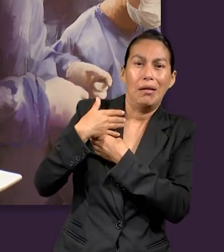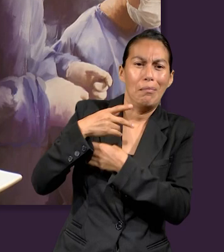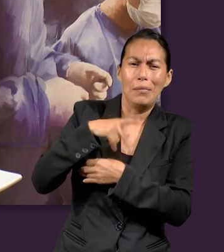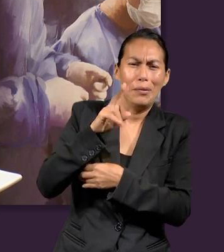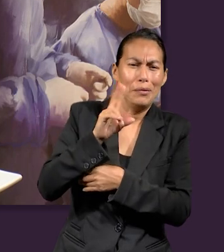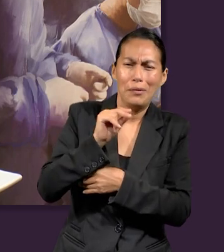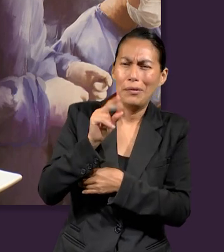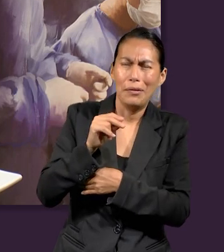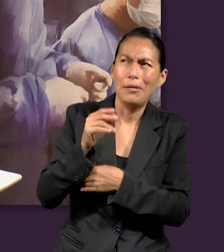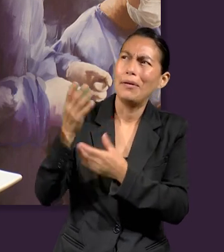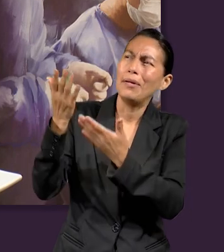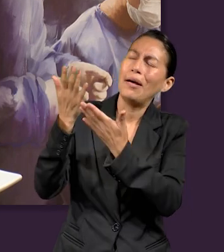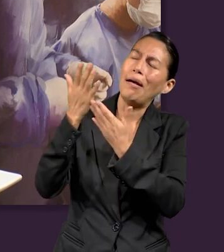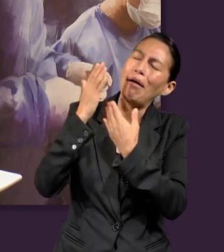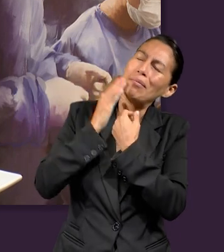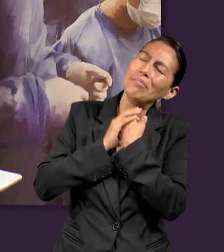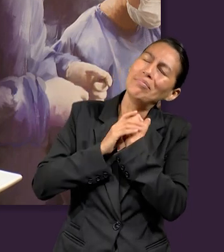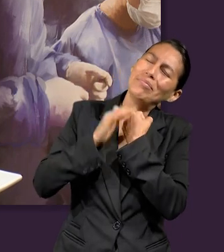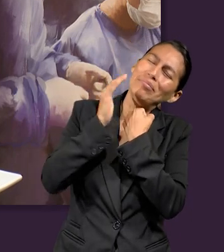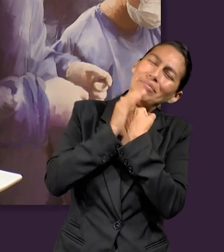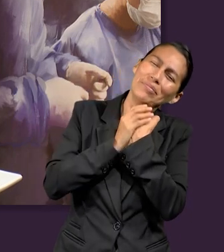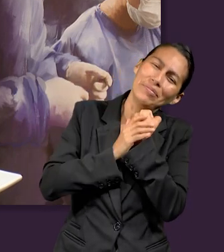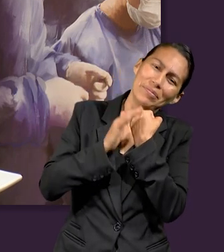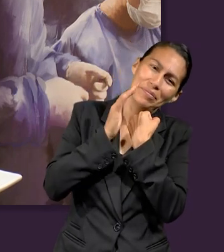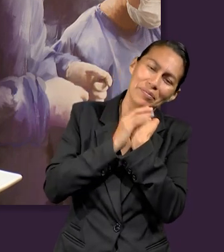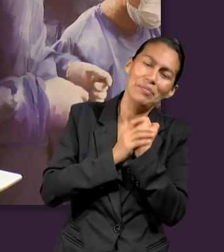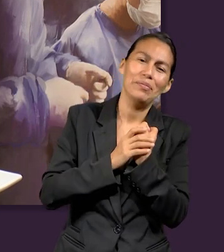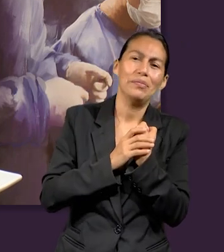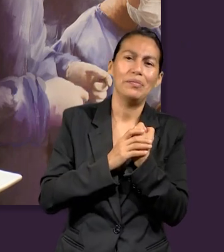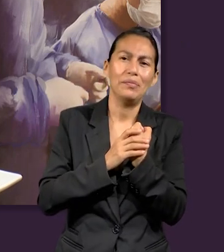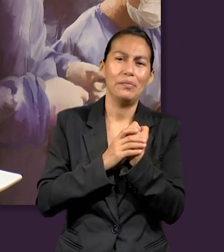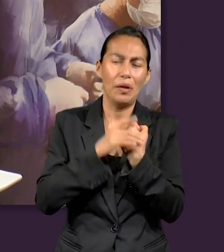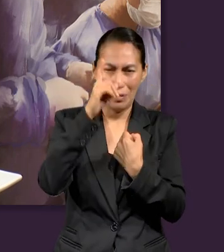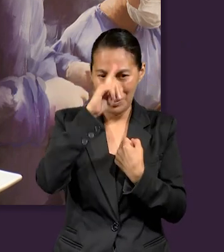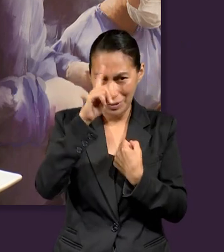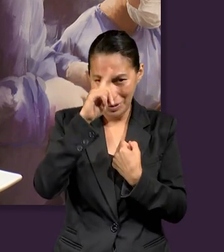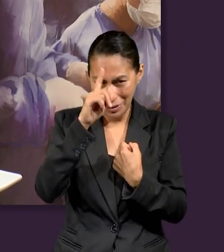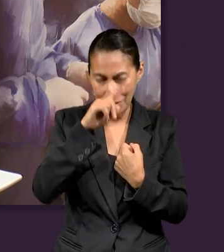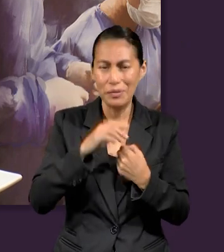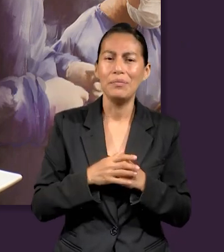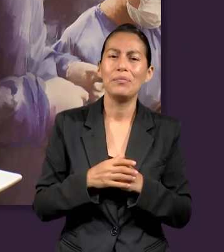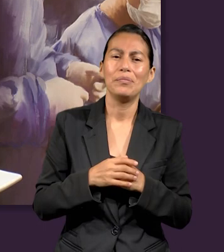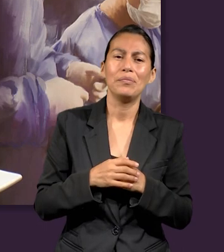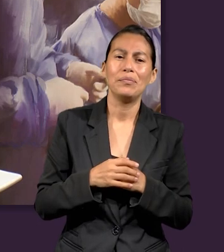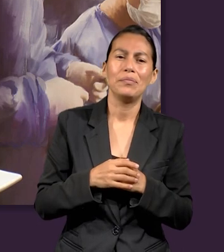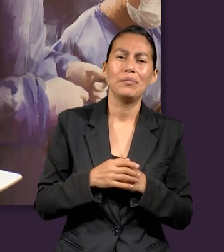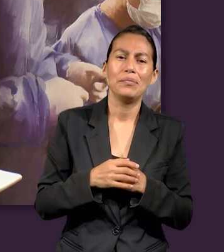castigar, pero finalmente no te castiga si no toma la mejor opción para